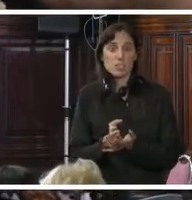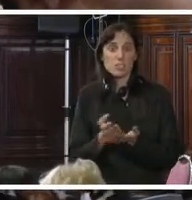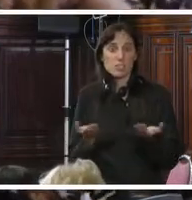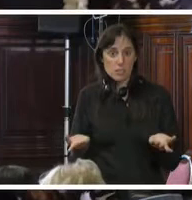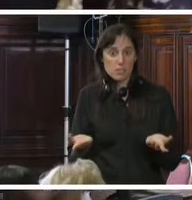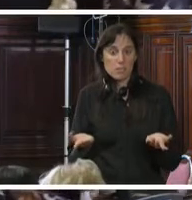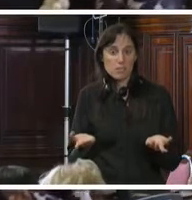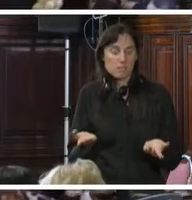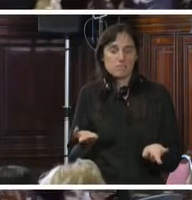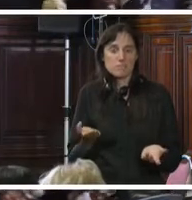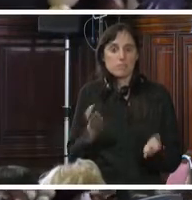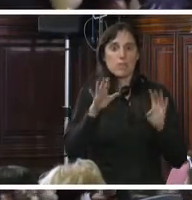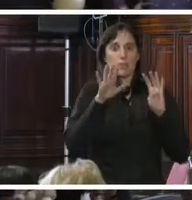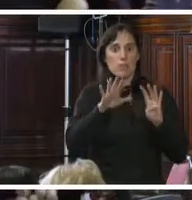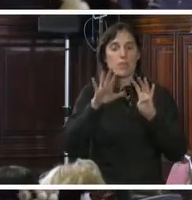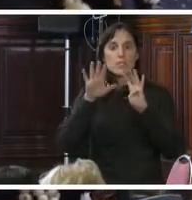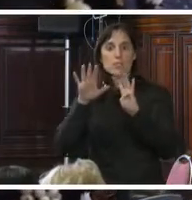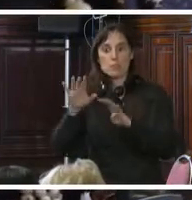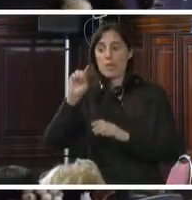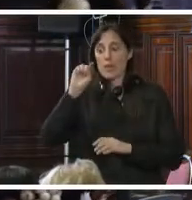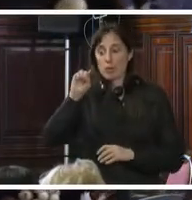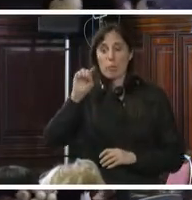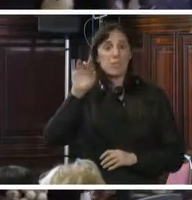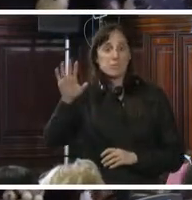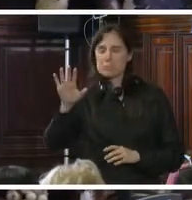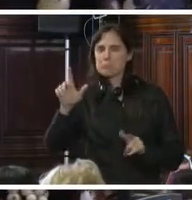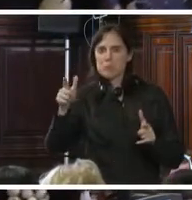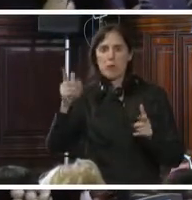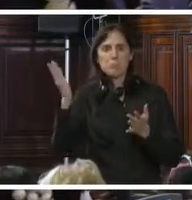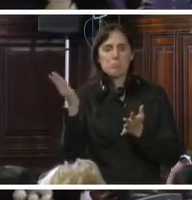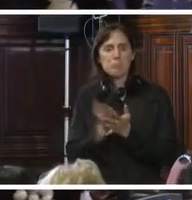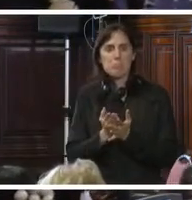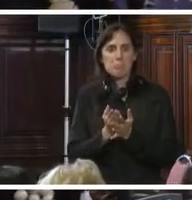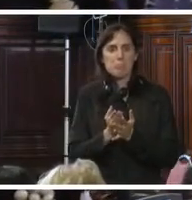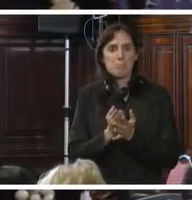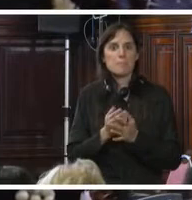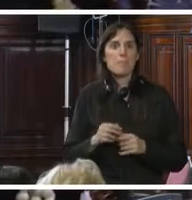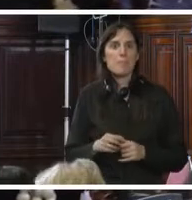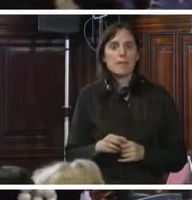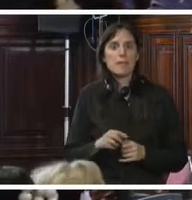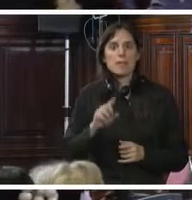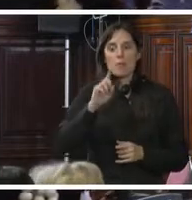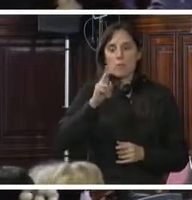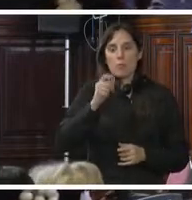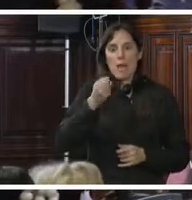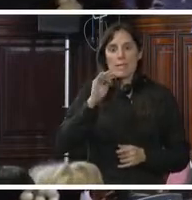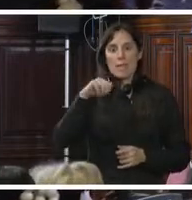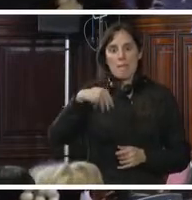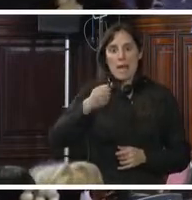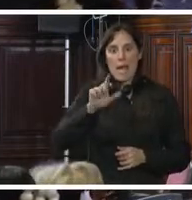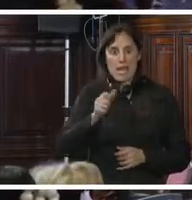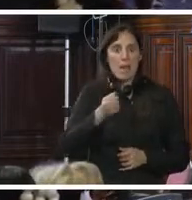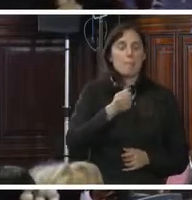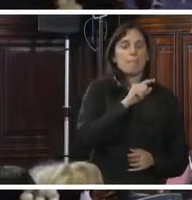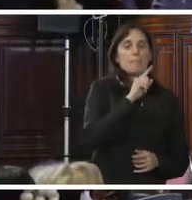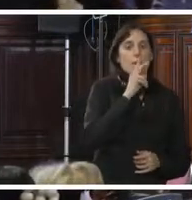lo que equivale a un 99.5% de impunidad. Si miramos el caso de Guatemala, entre 2009 y